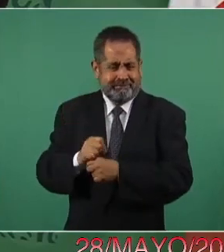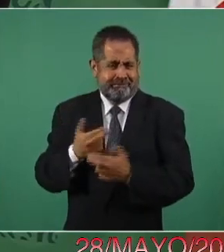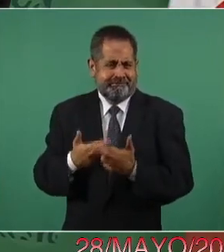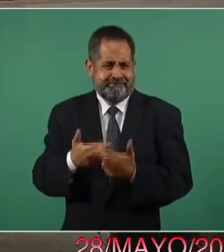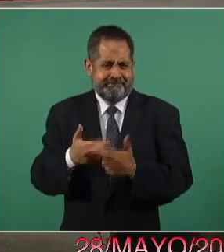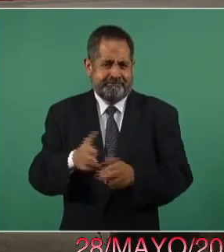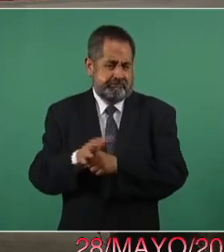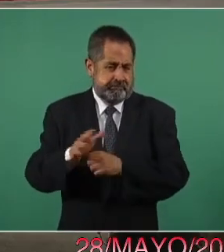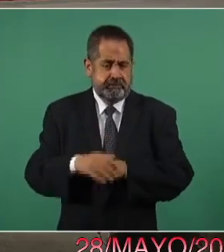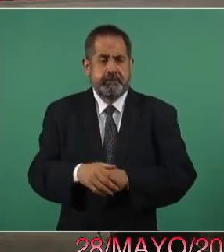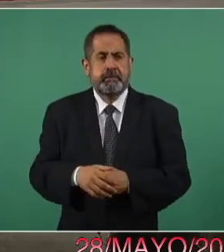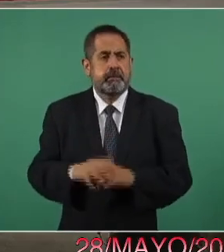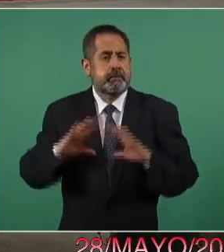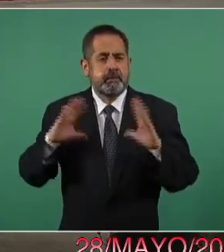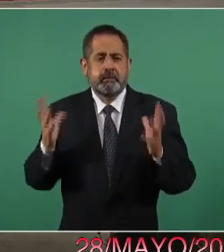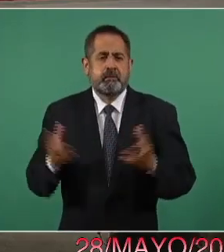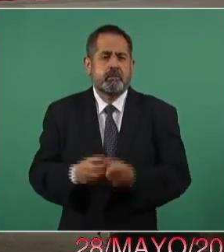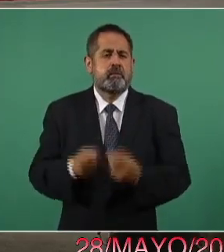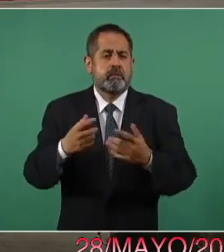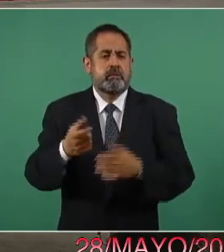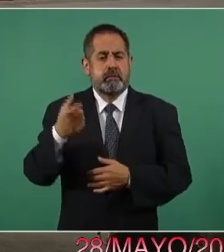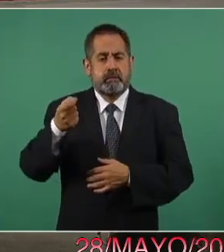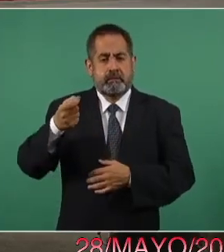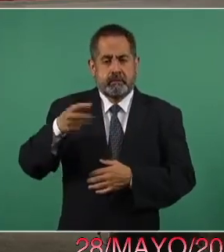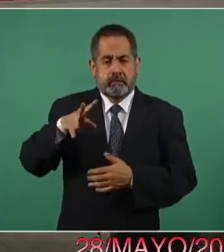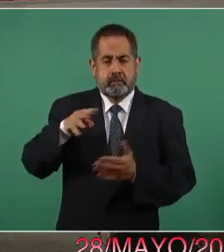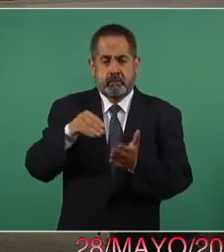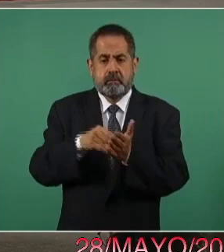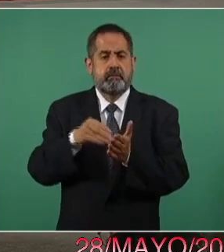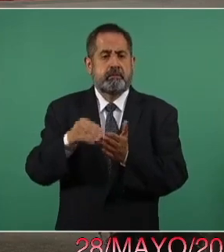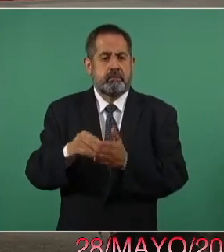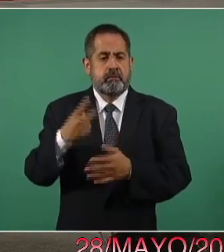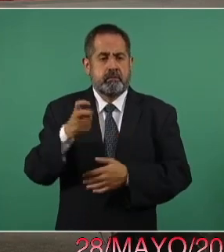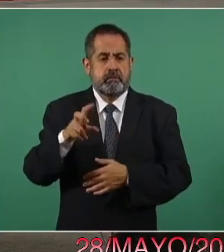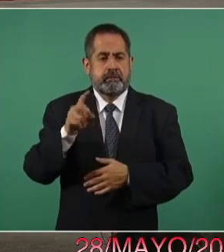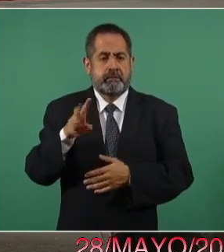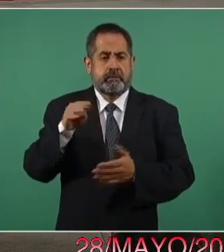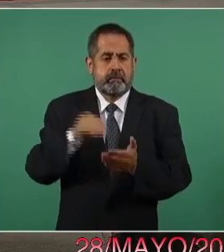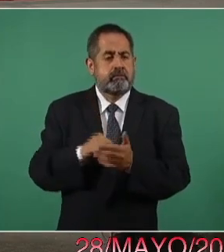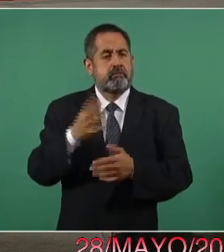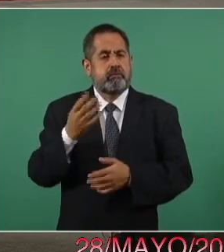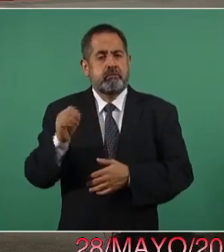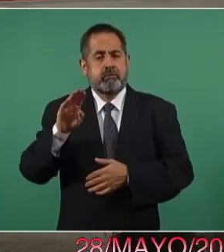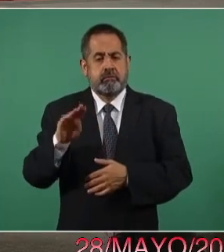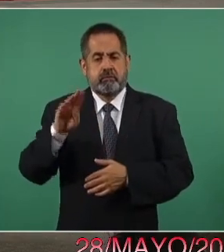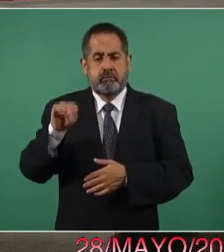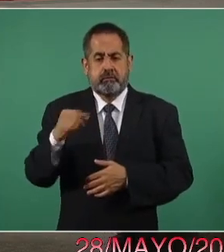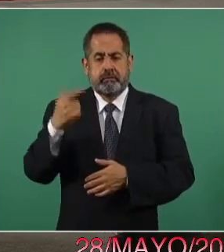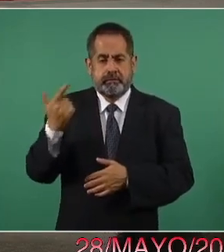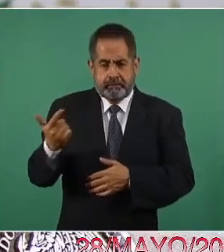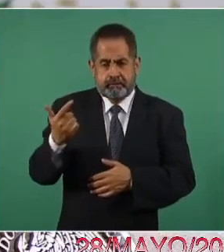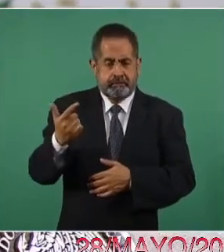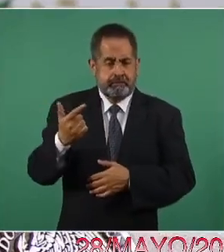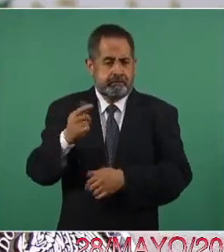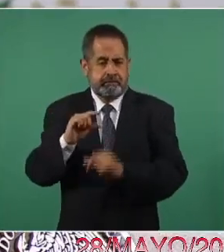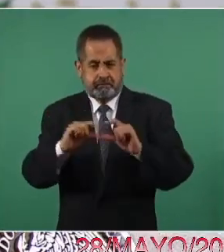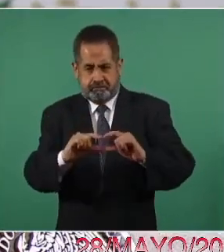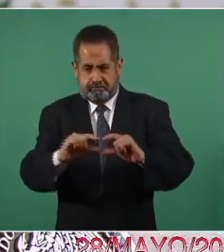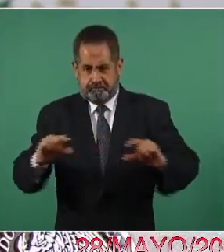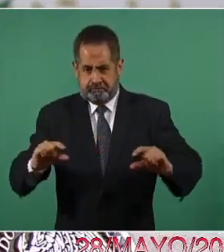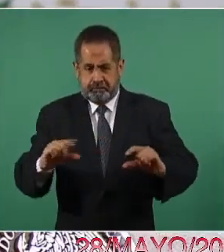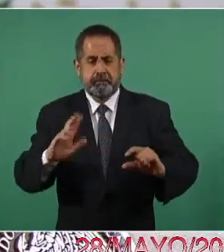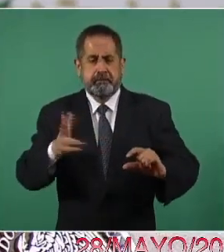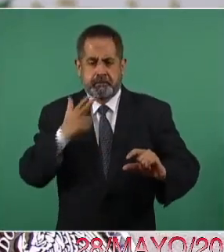Llevamos un total acumulado de 29 millones 239 mil 997 dosis de vacuna